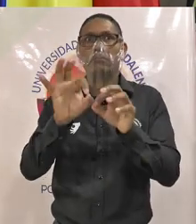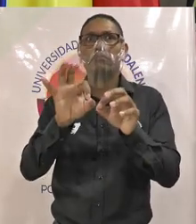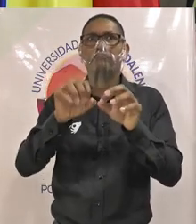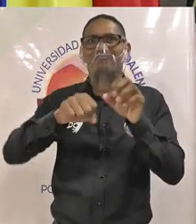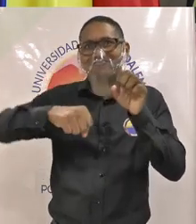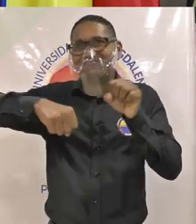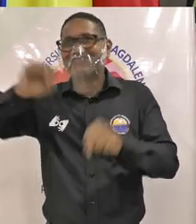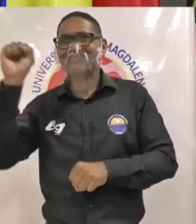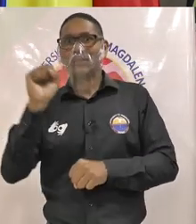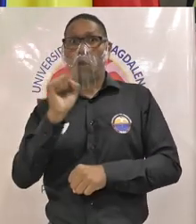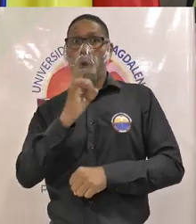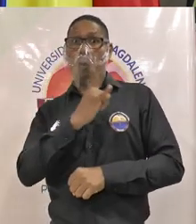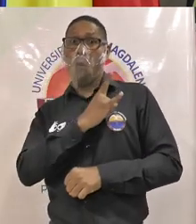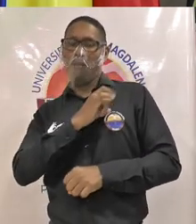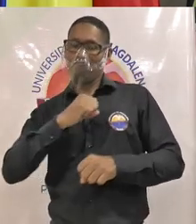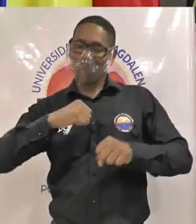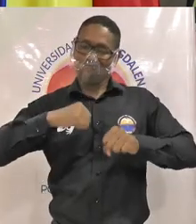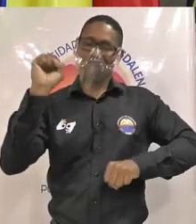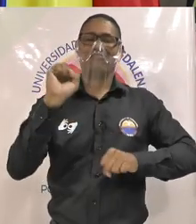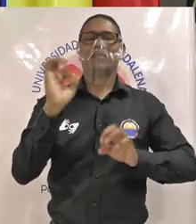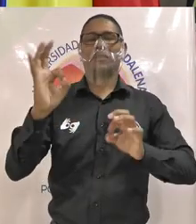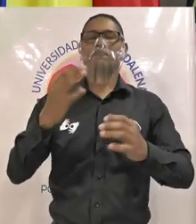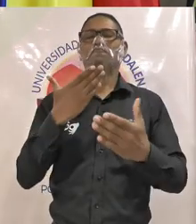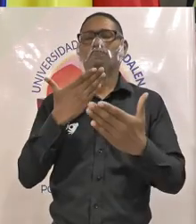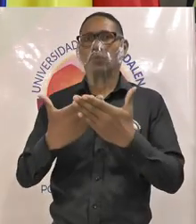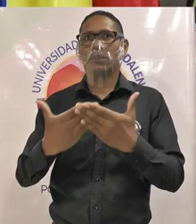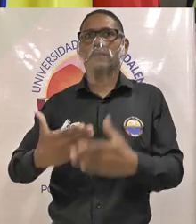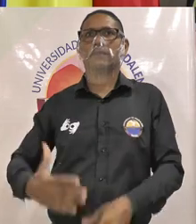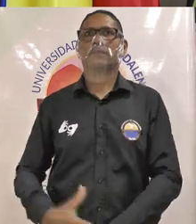universidad también gana con este tipo de ejercicio gracias